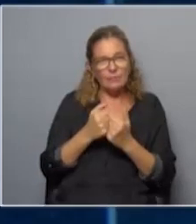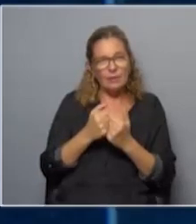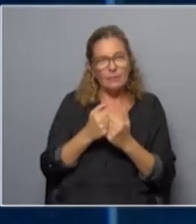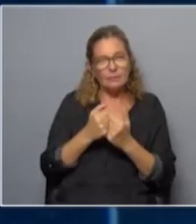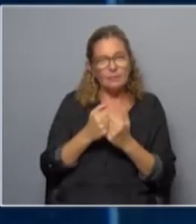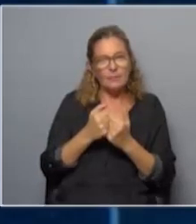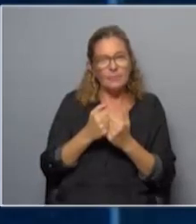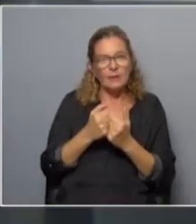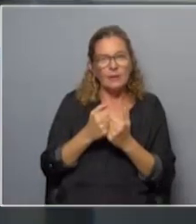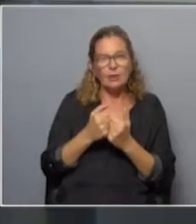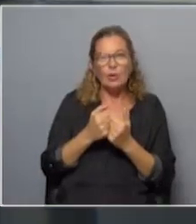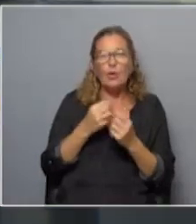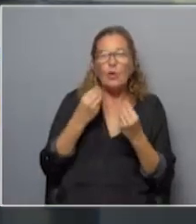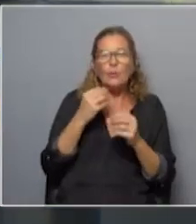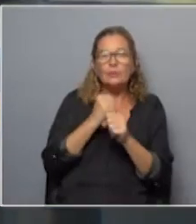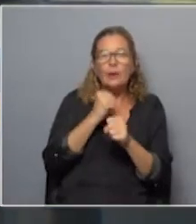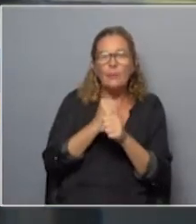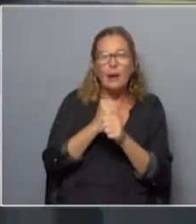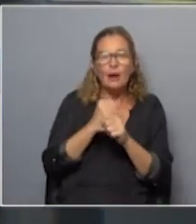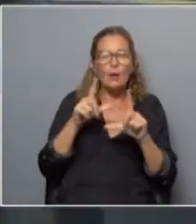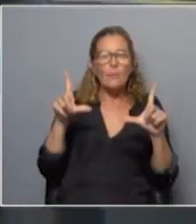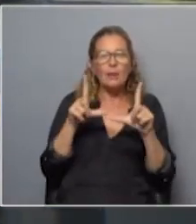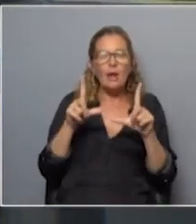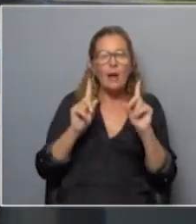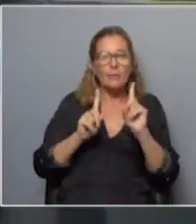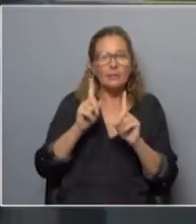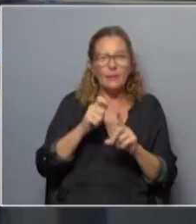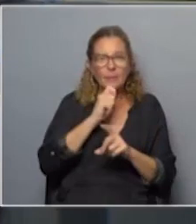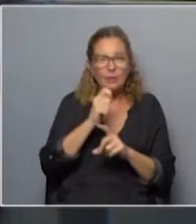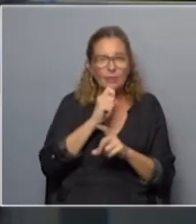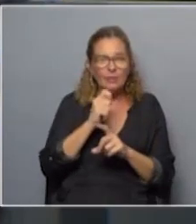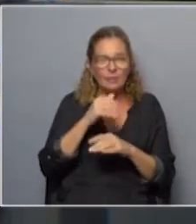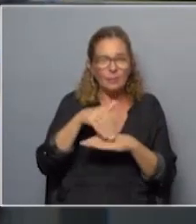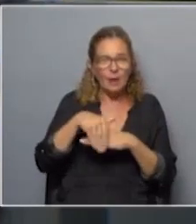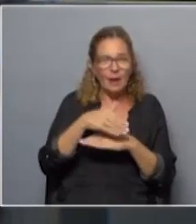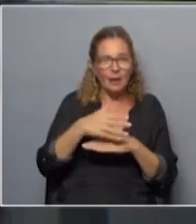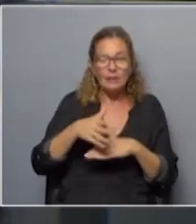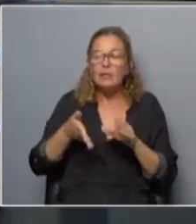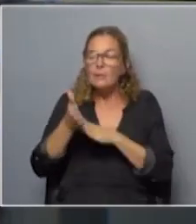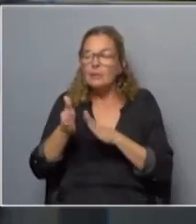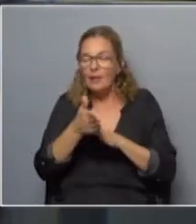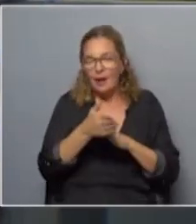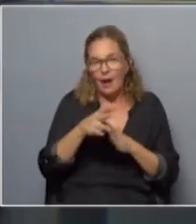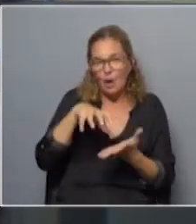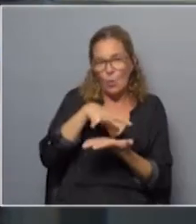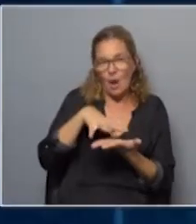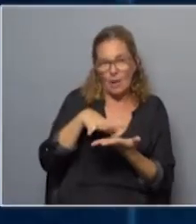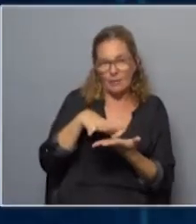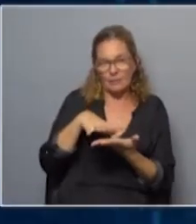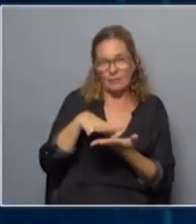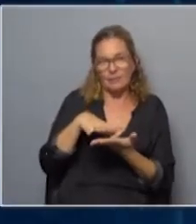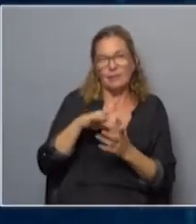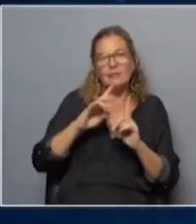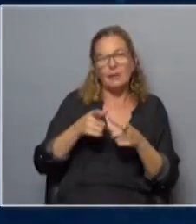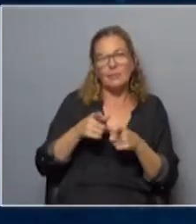medios ¿cómo funcionan los medios? claro o sea porque muchas veces a los periodistas o las periodistas si estás ahí en la calle te mandan a lugares digamos claro y además también hay